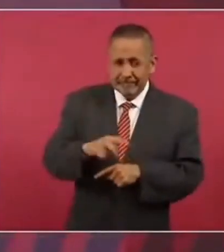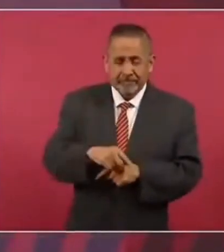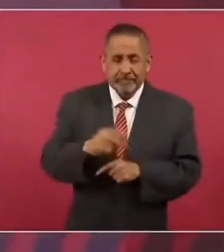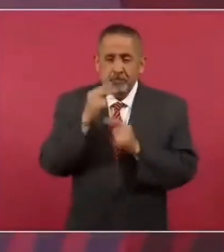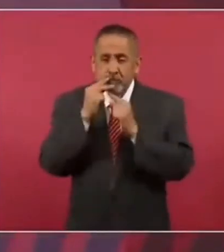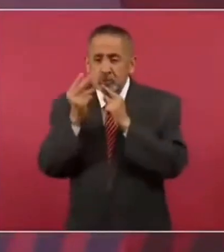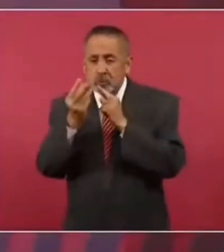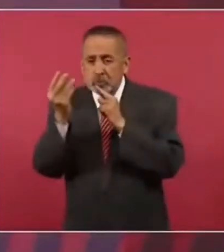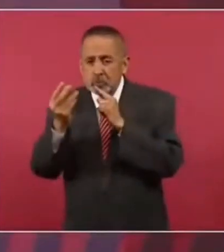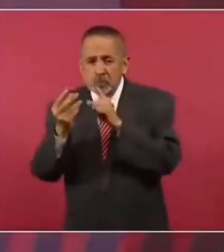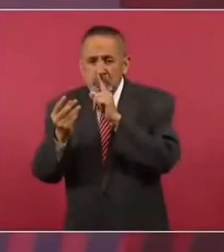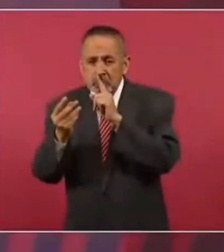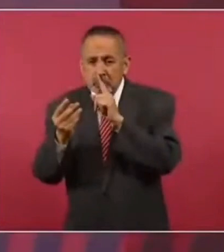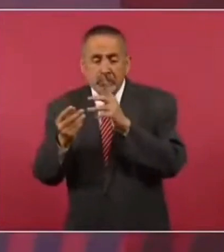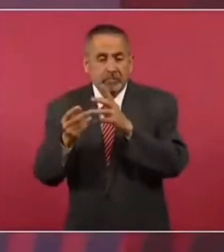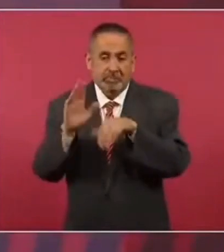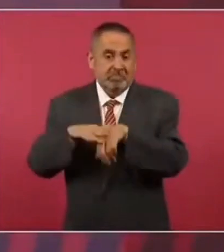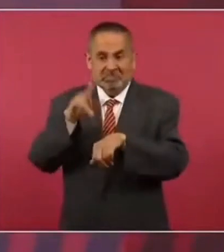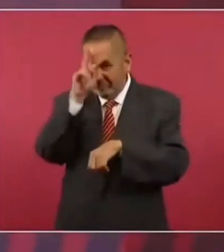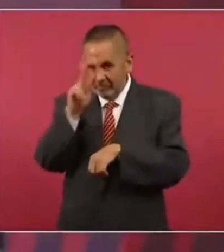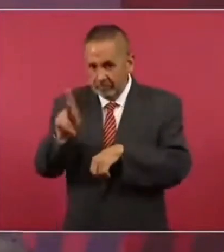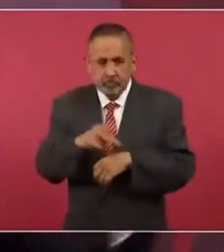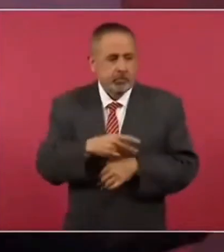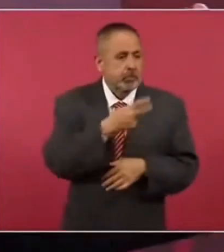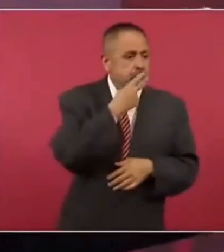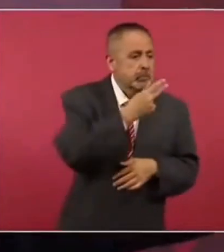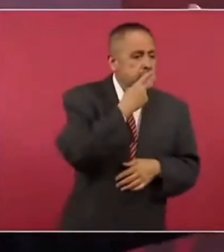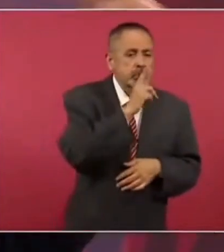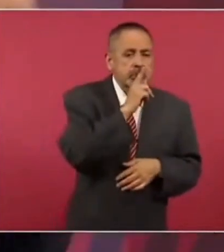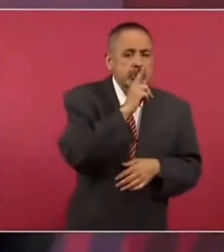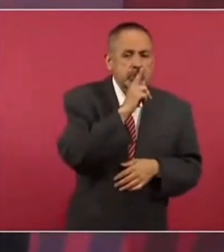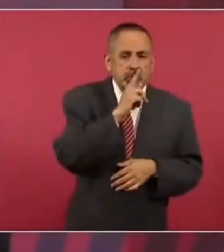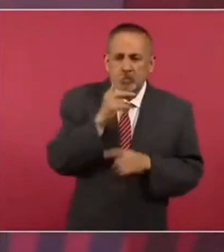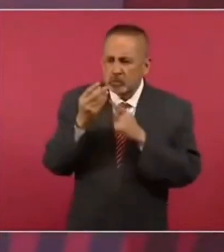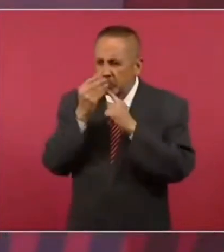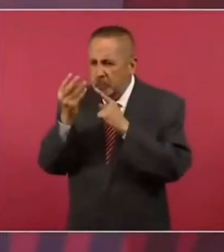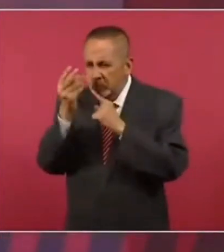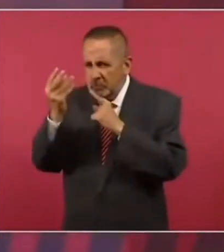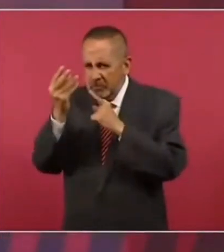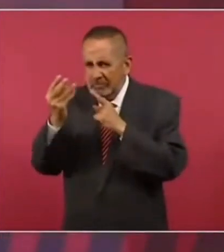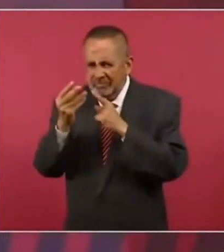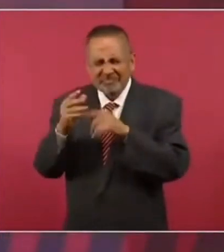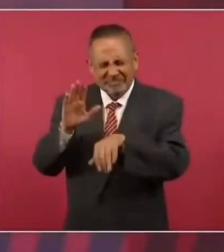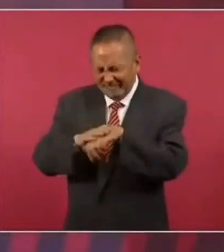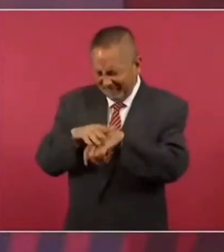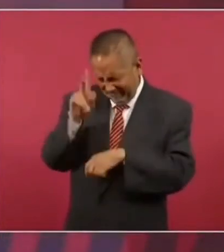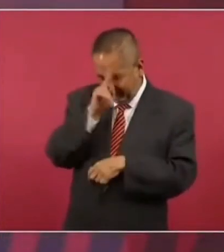vapeador que el cigarro. Esto aquí analizado por los médicos.